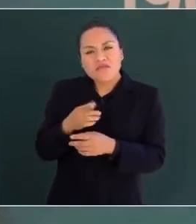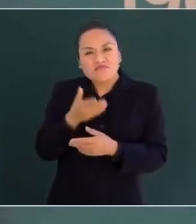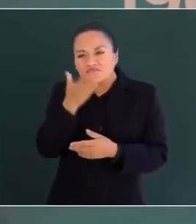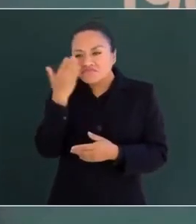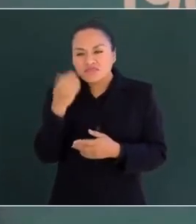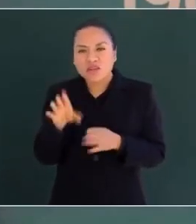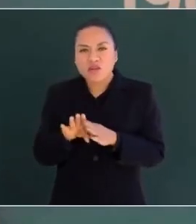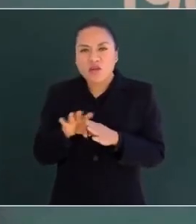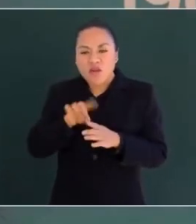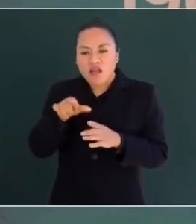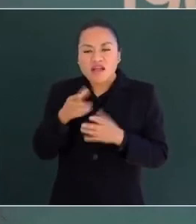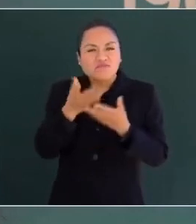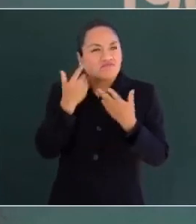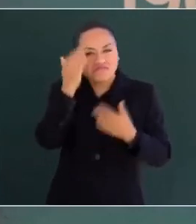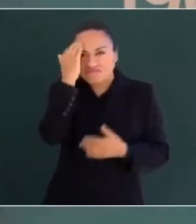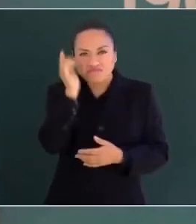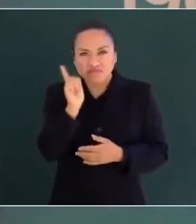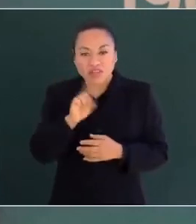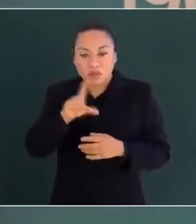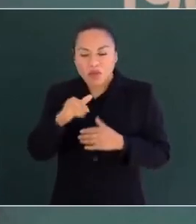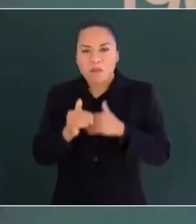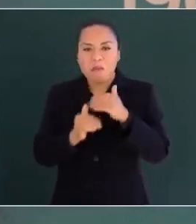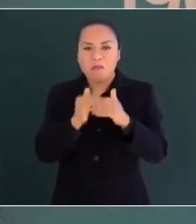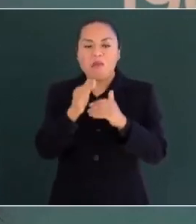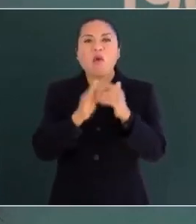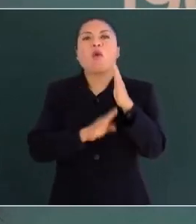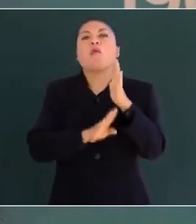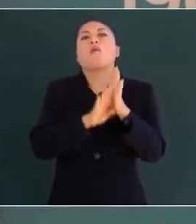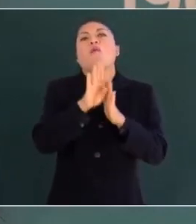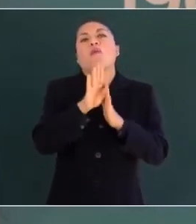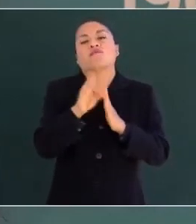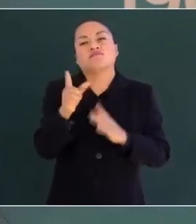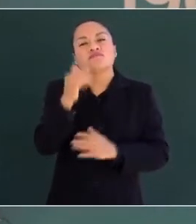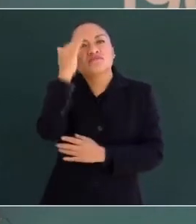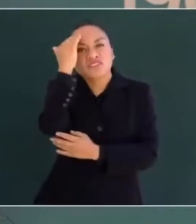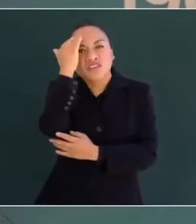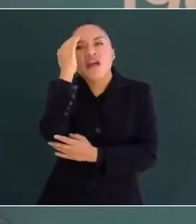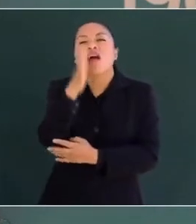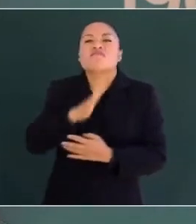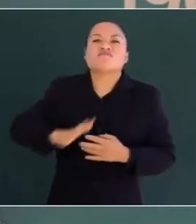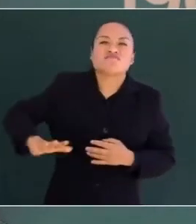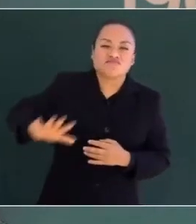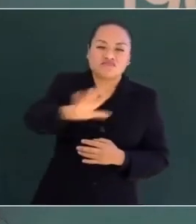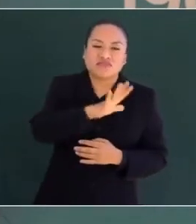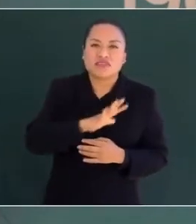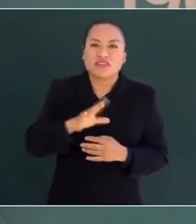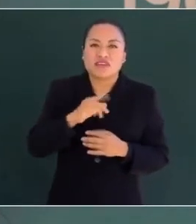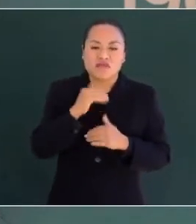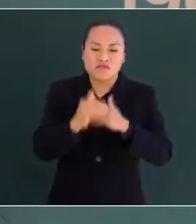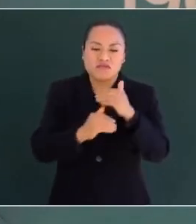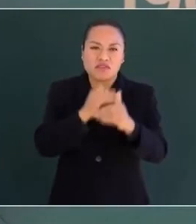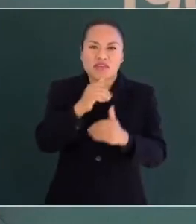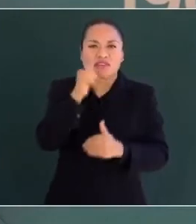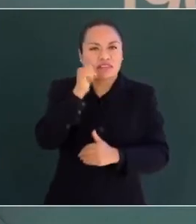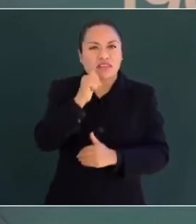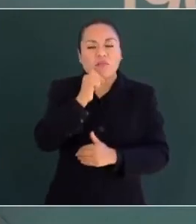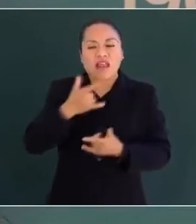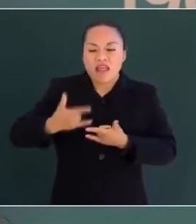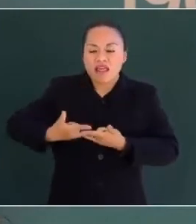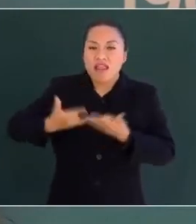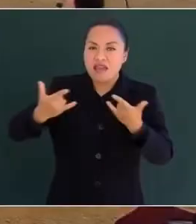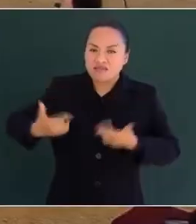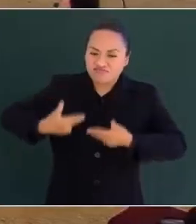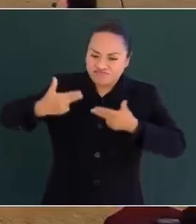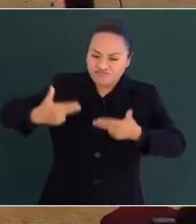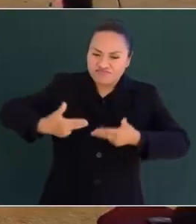enaltecido después con entusiasmo y vilipendiado con frenesí, será pronunciado por la posteridad con la gratitud que